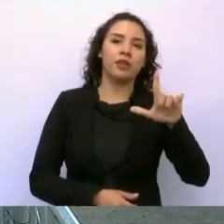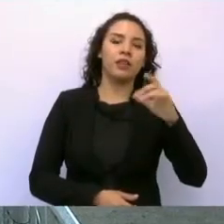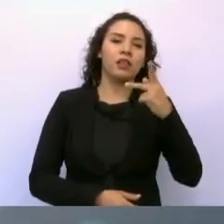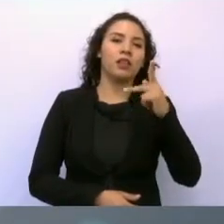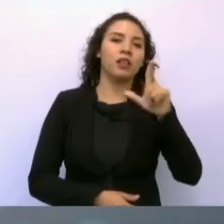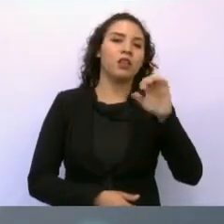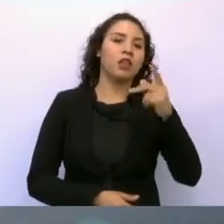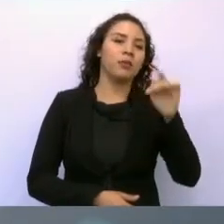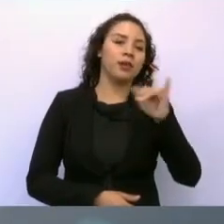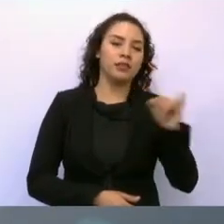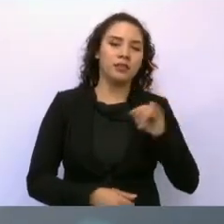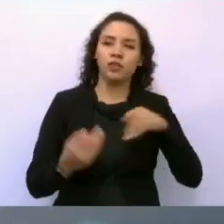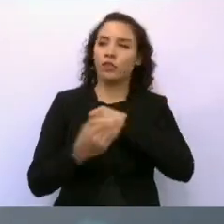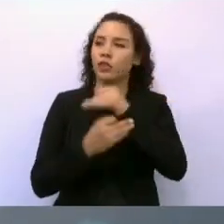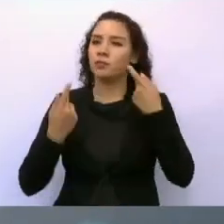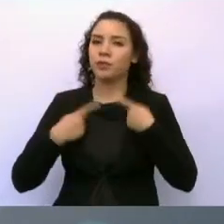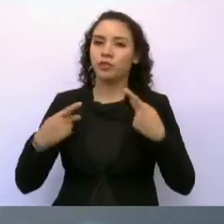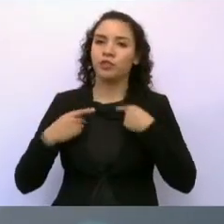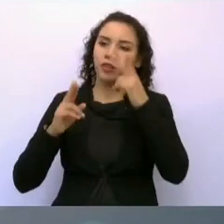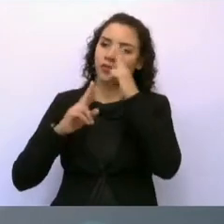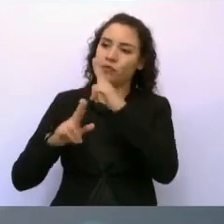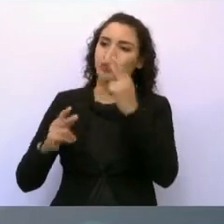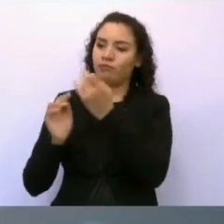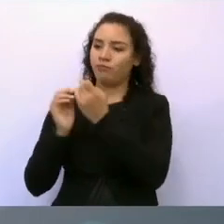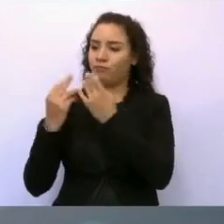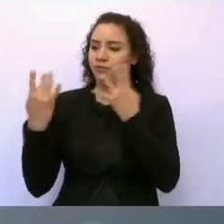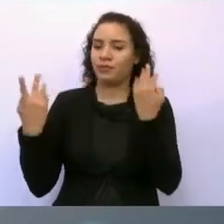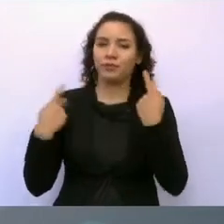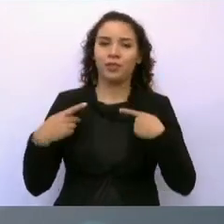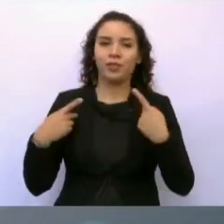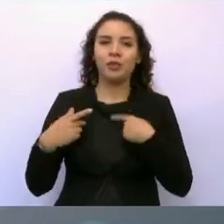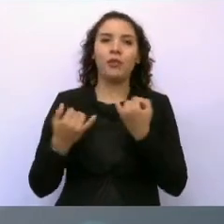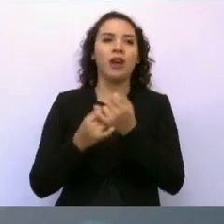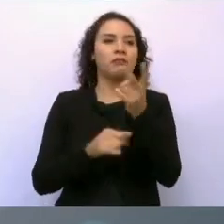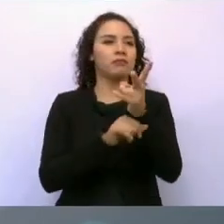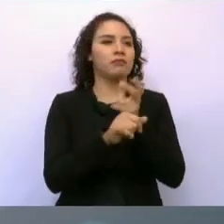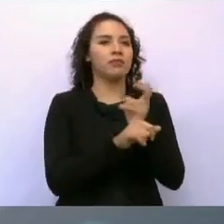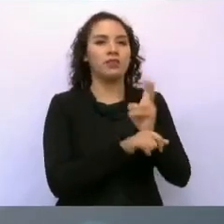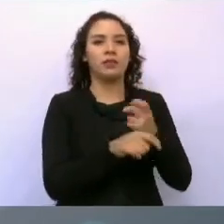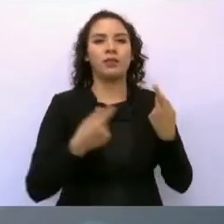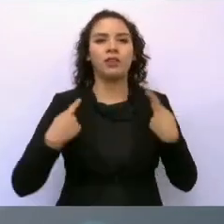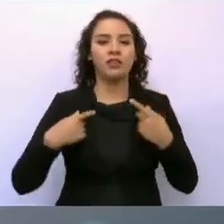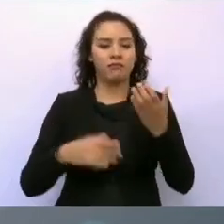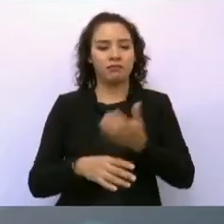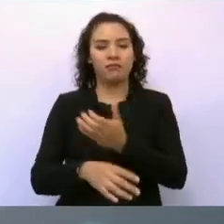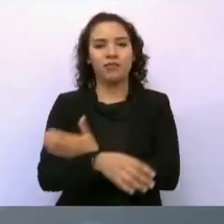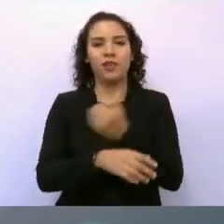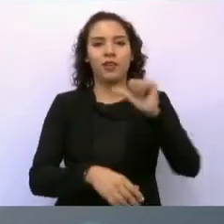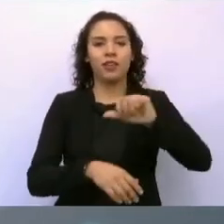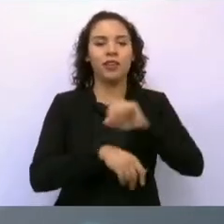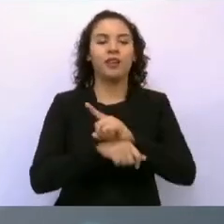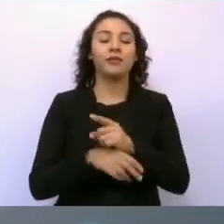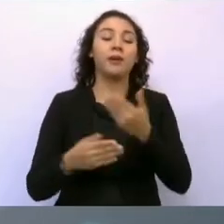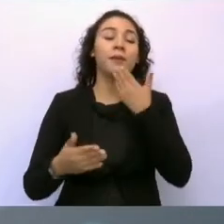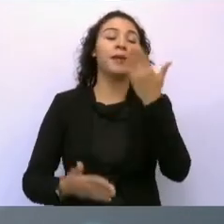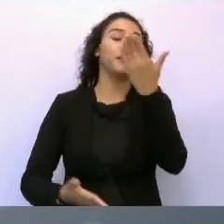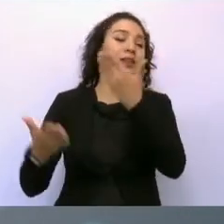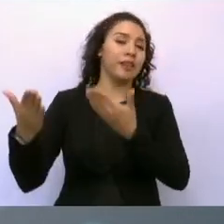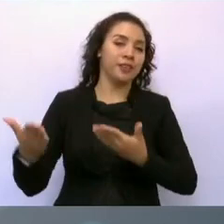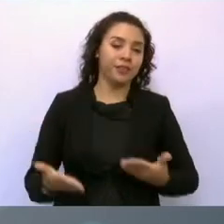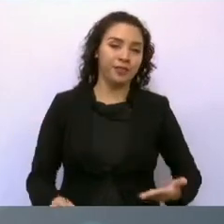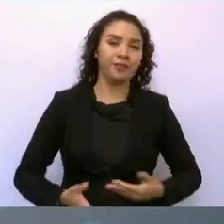honorable presidium e invitados que nos acompañan. Les doy la más cordial bienvenida